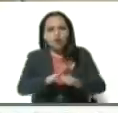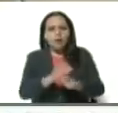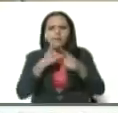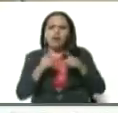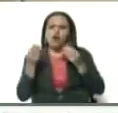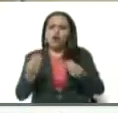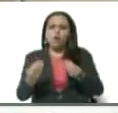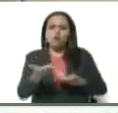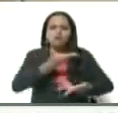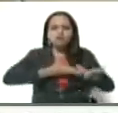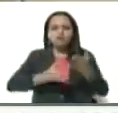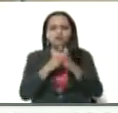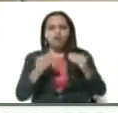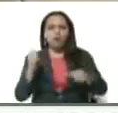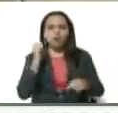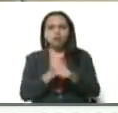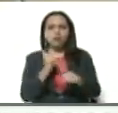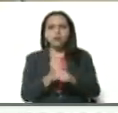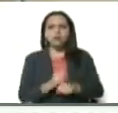vencemos entre todos.